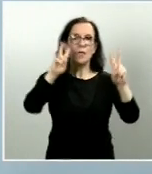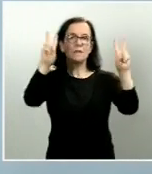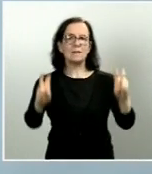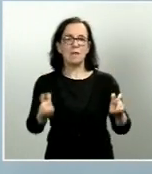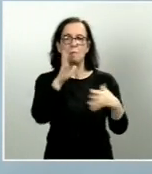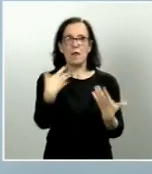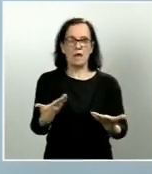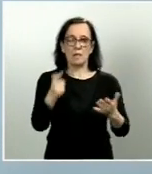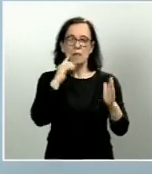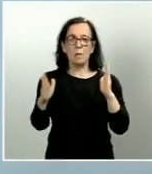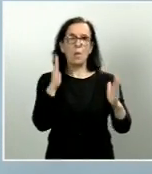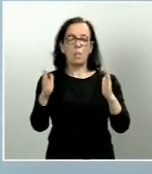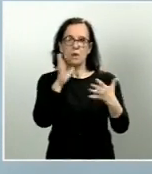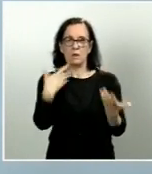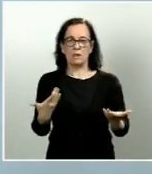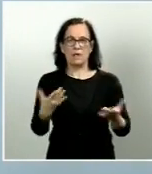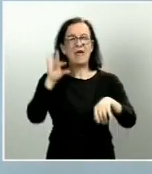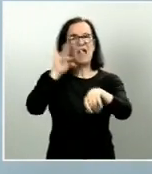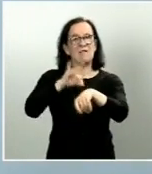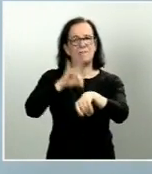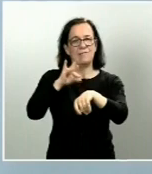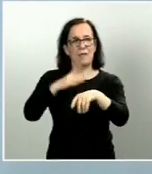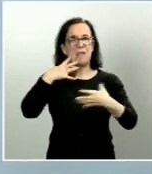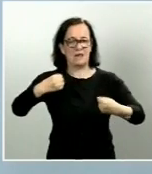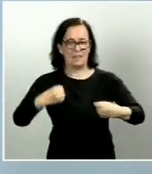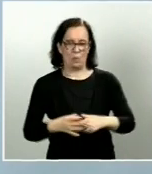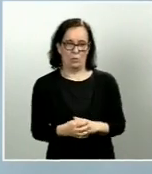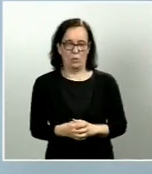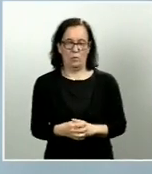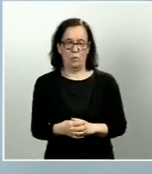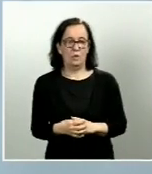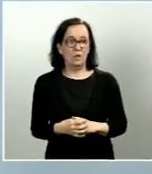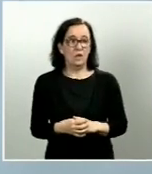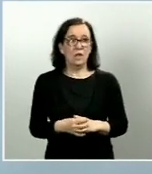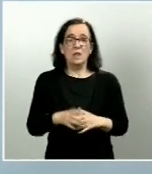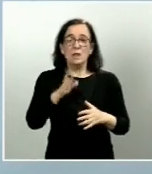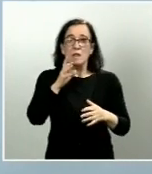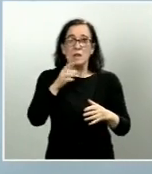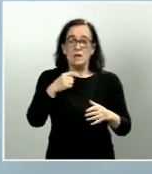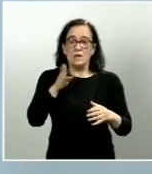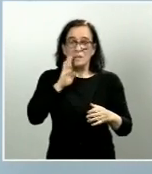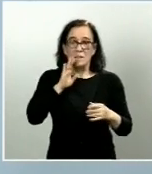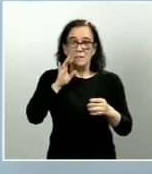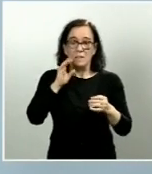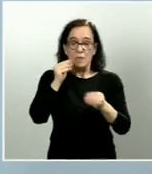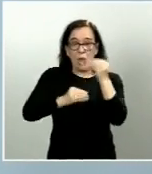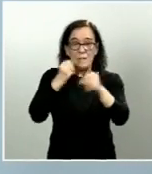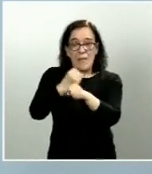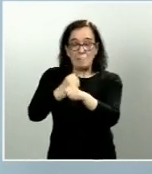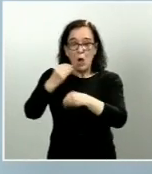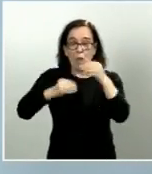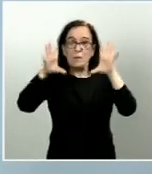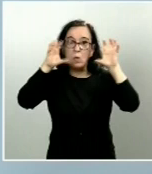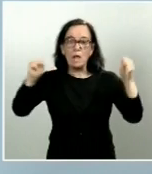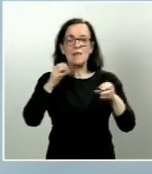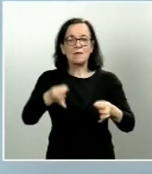tienen que ver con la enfermedad y con la salud. Y estas actividades que hace la Guardia Civil siempre se hacen con